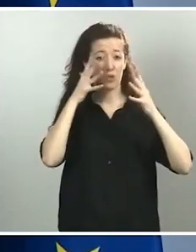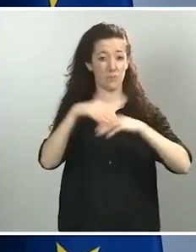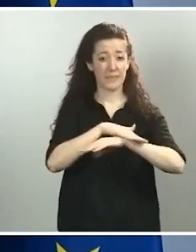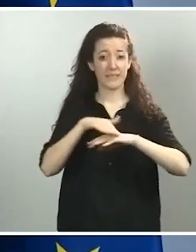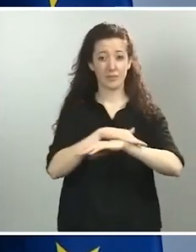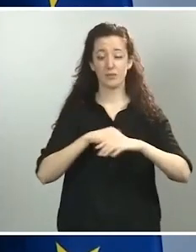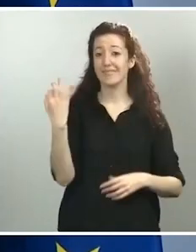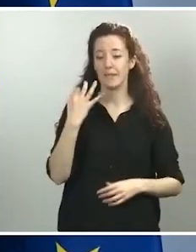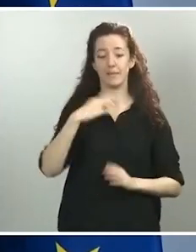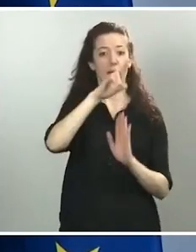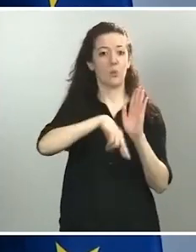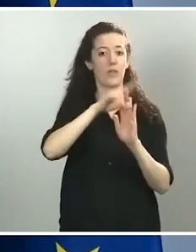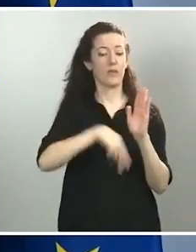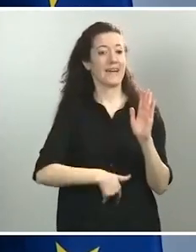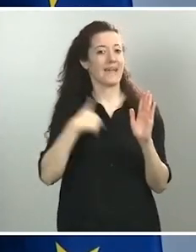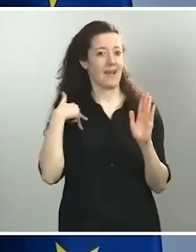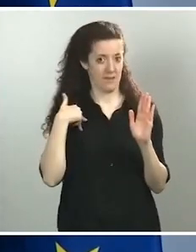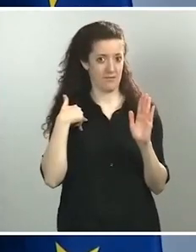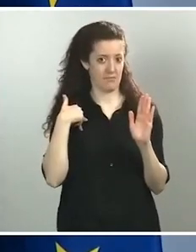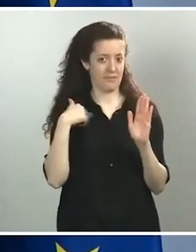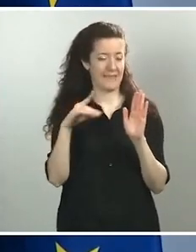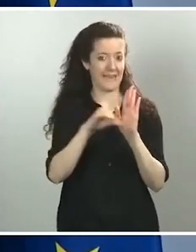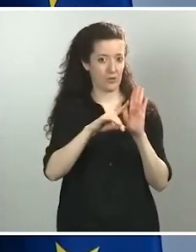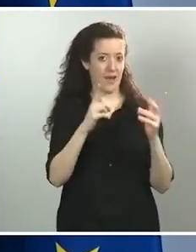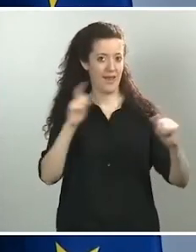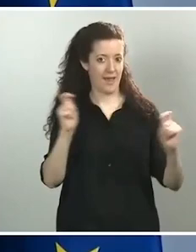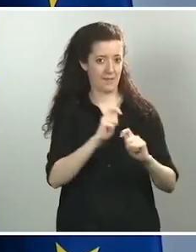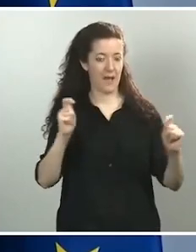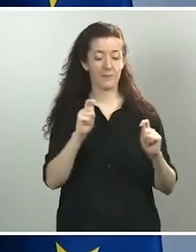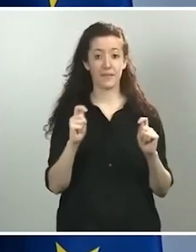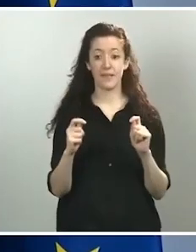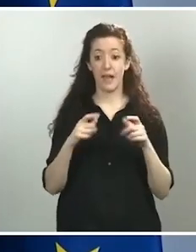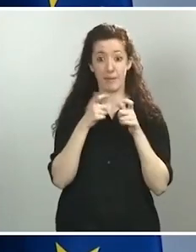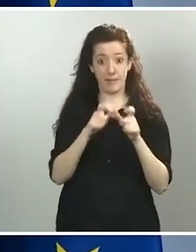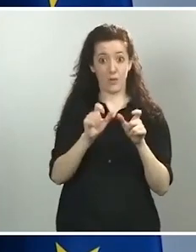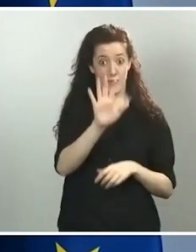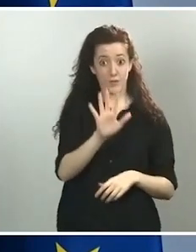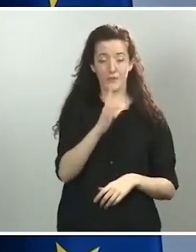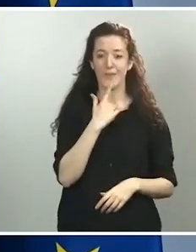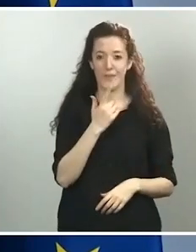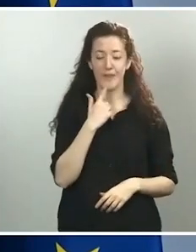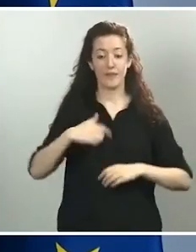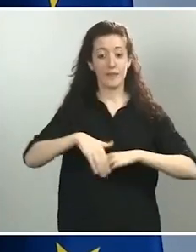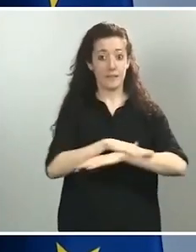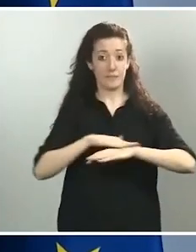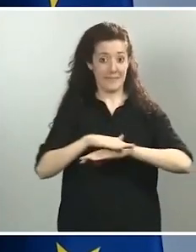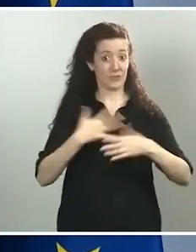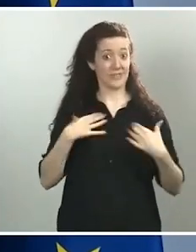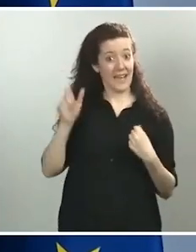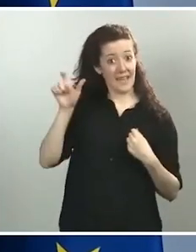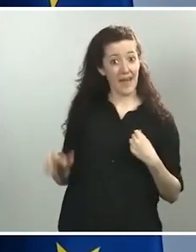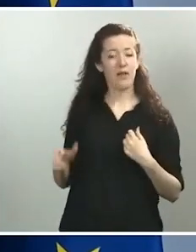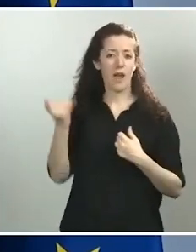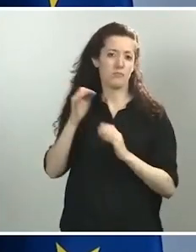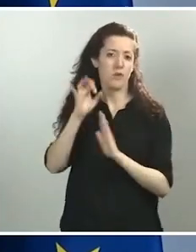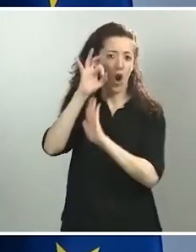y el propio apartado 5 de ese decreto establecía que una orden del ministro de Sanidad que teníamos que trabajar en un equipo de expertos donde estaban